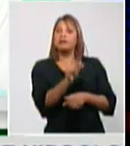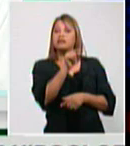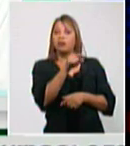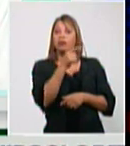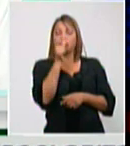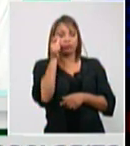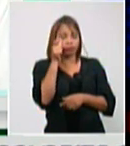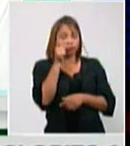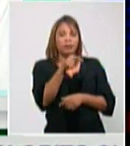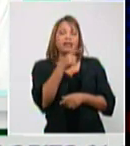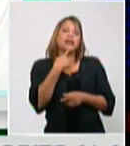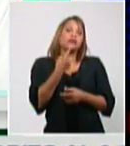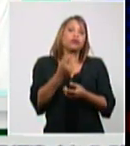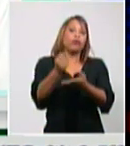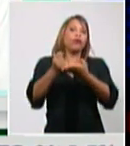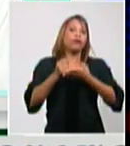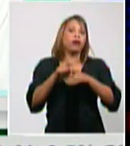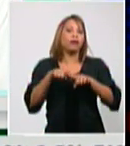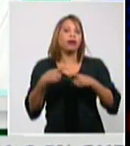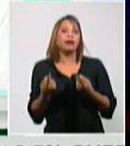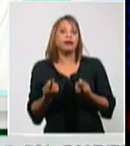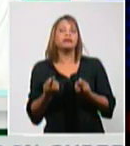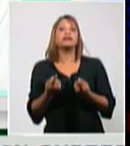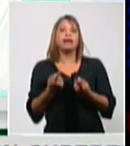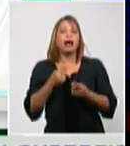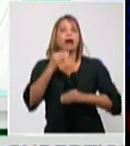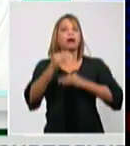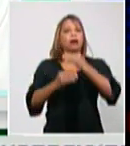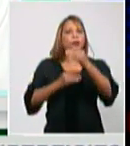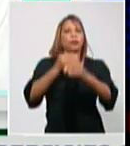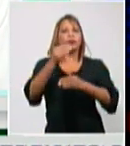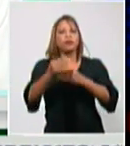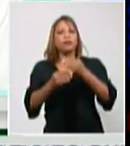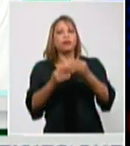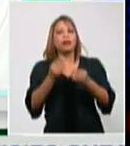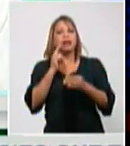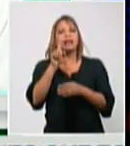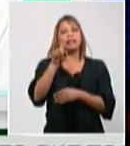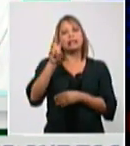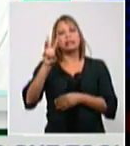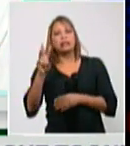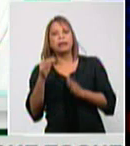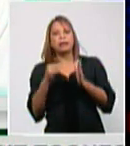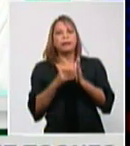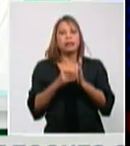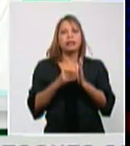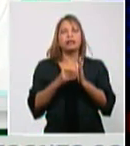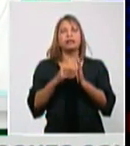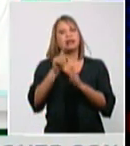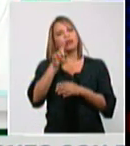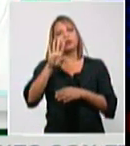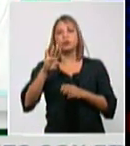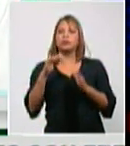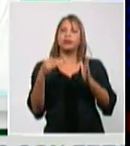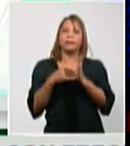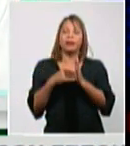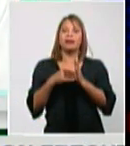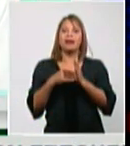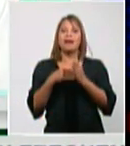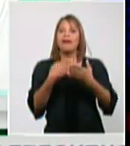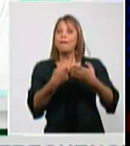permitido estar procesando más de 13.000, más de 14.000 muestras